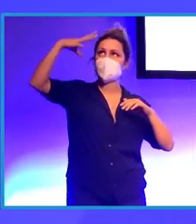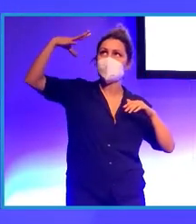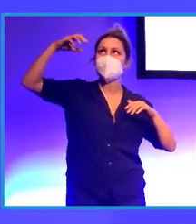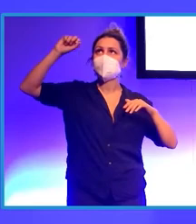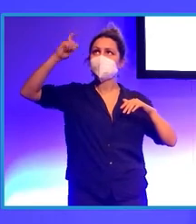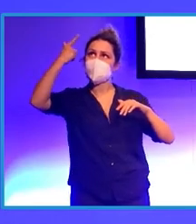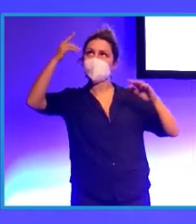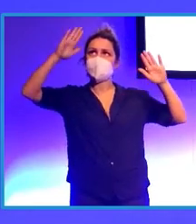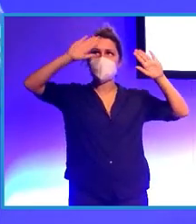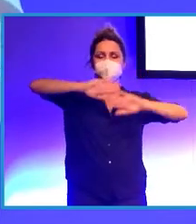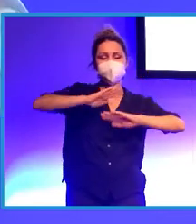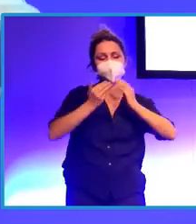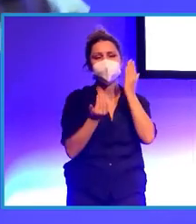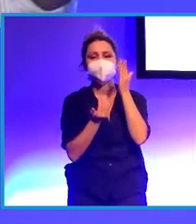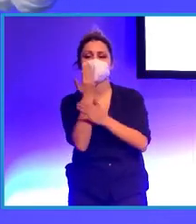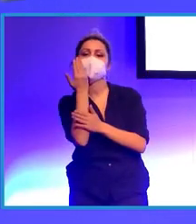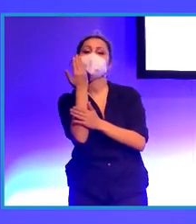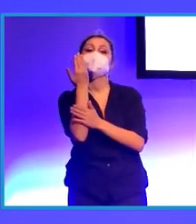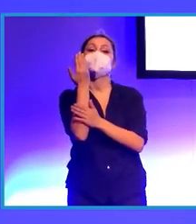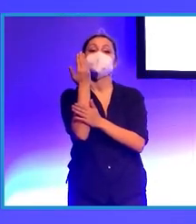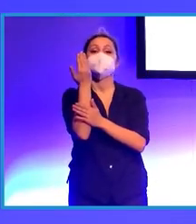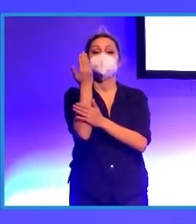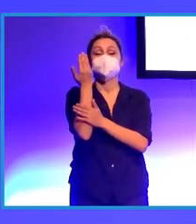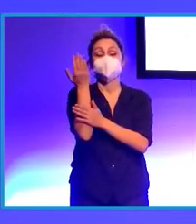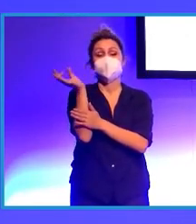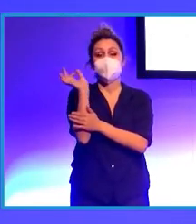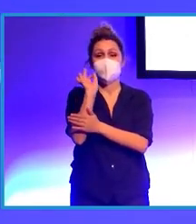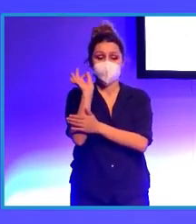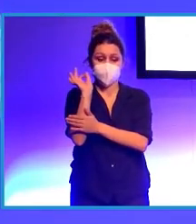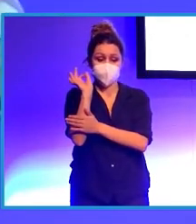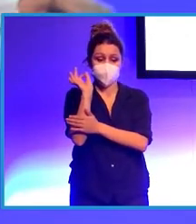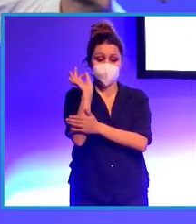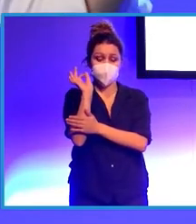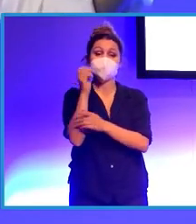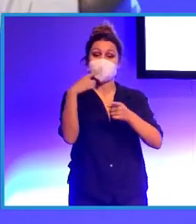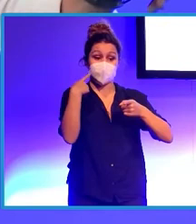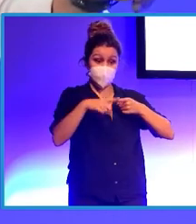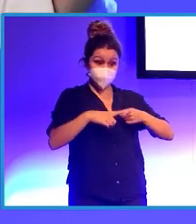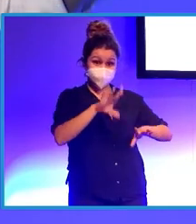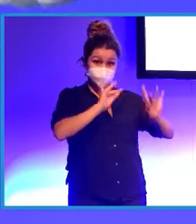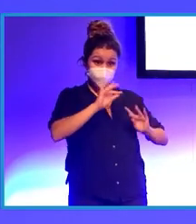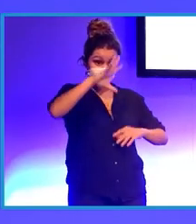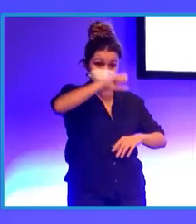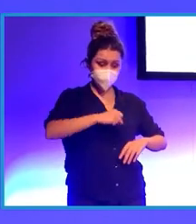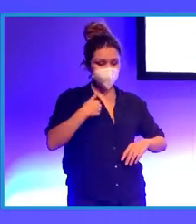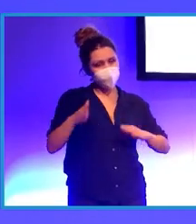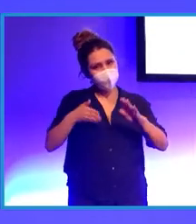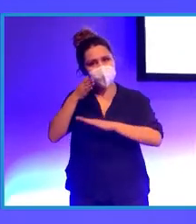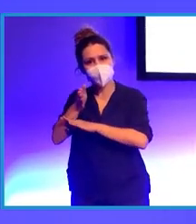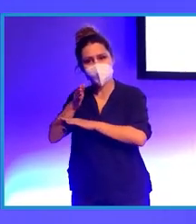de noche, una vez ya tenemos decidido todo lo que vamos a hacer, yo me reúno con